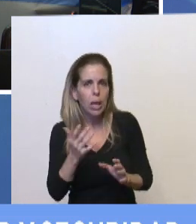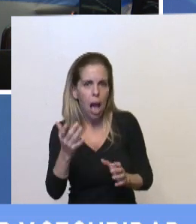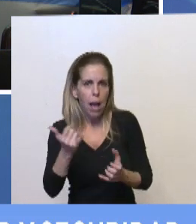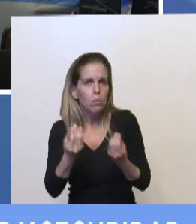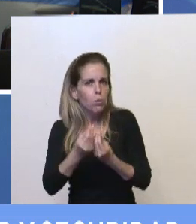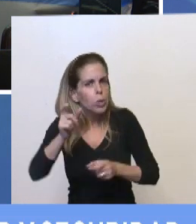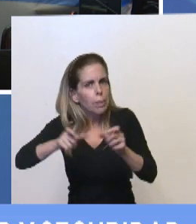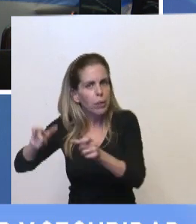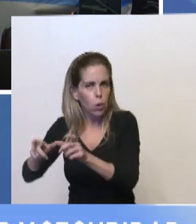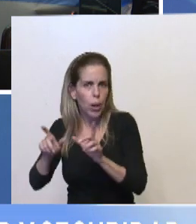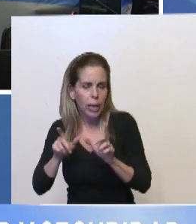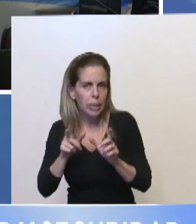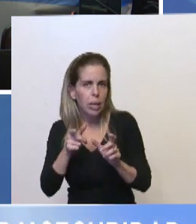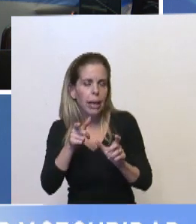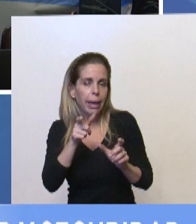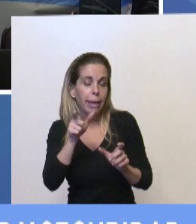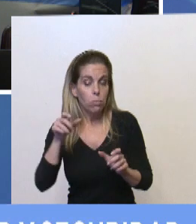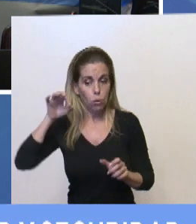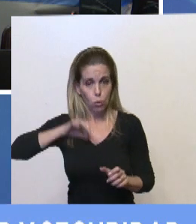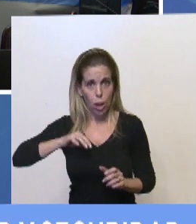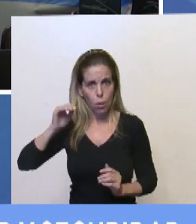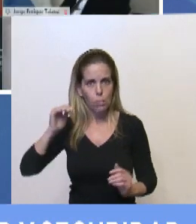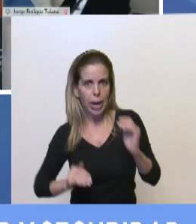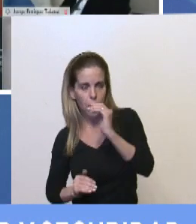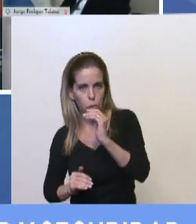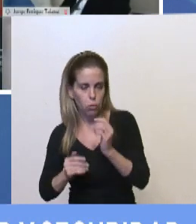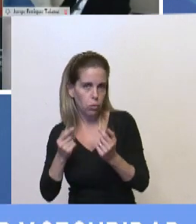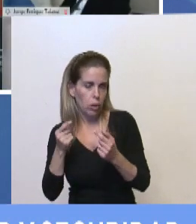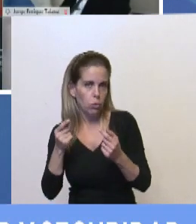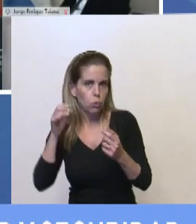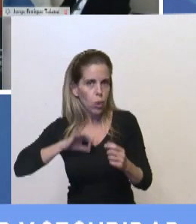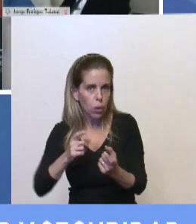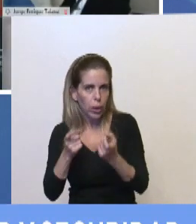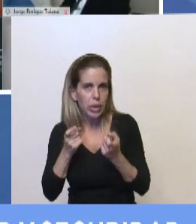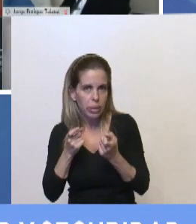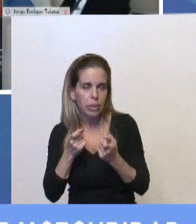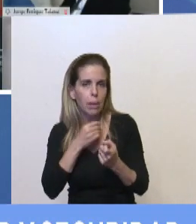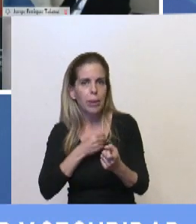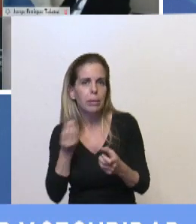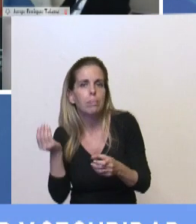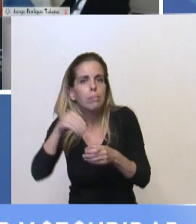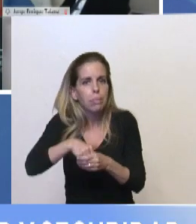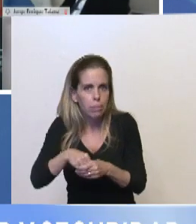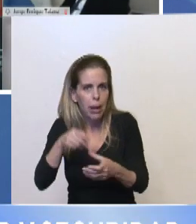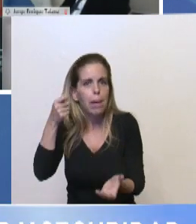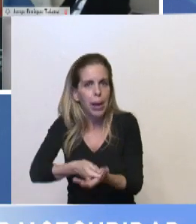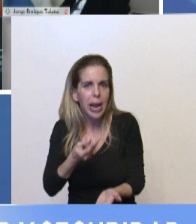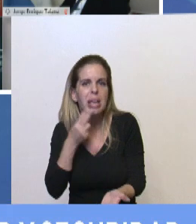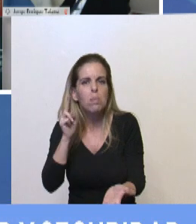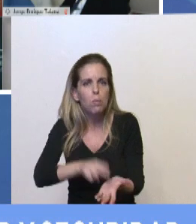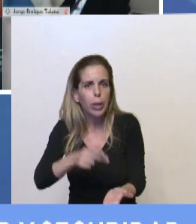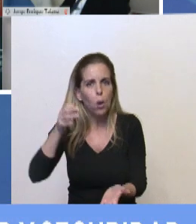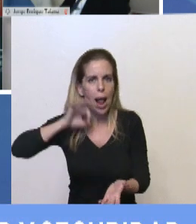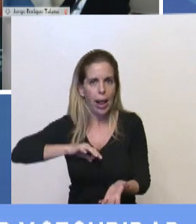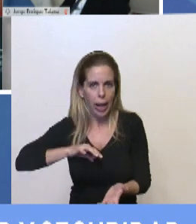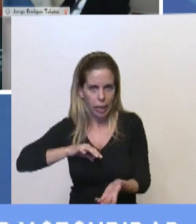numerosos trabajadores que cobran menos del monto necesario para estar incluidos en el impuesto de ganancia y no van a